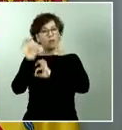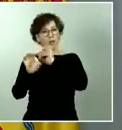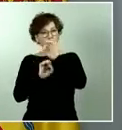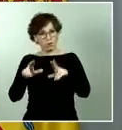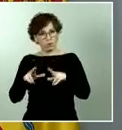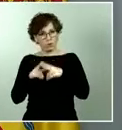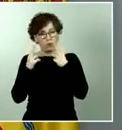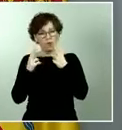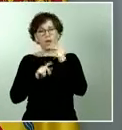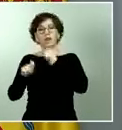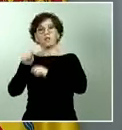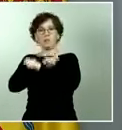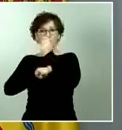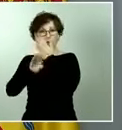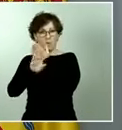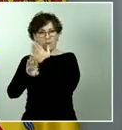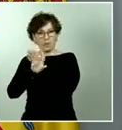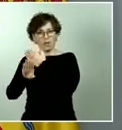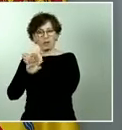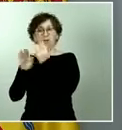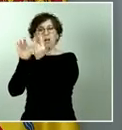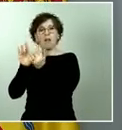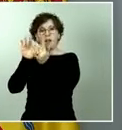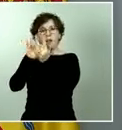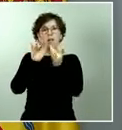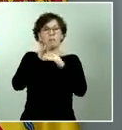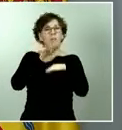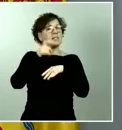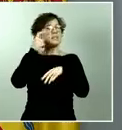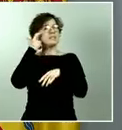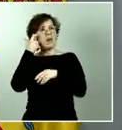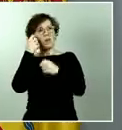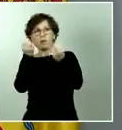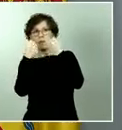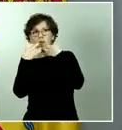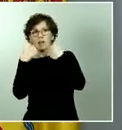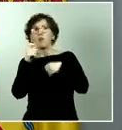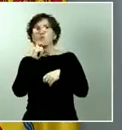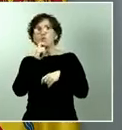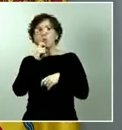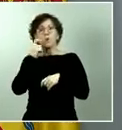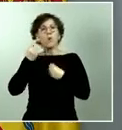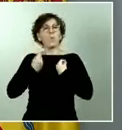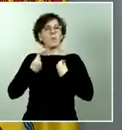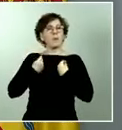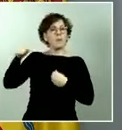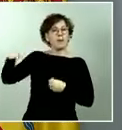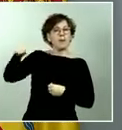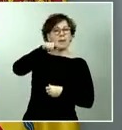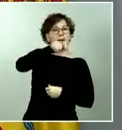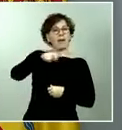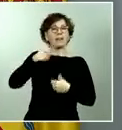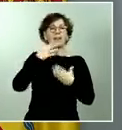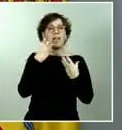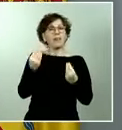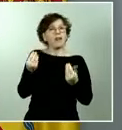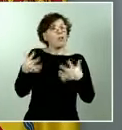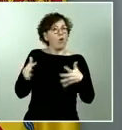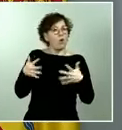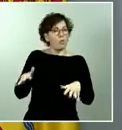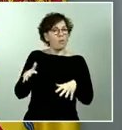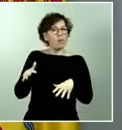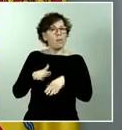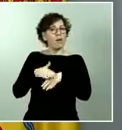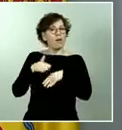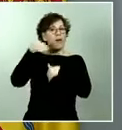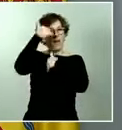vecinos, con el fin de conocer y de pautar los lugares donde viven, donde residen personas de edad mayores y a las que dan una cobertura